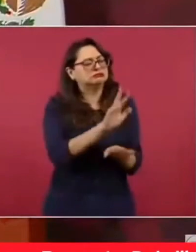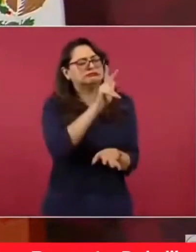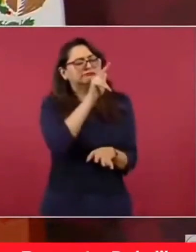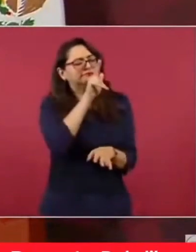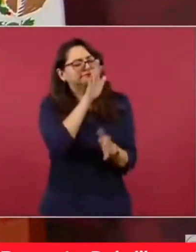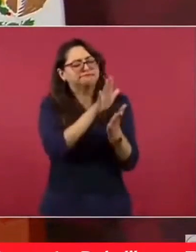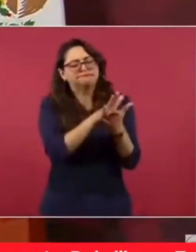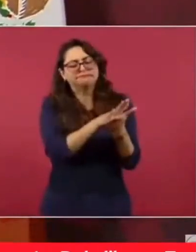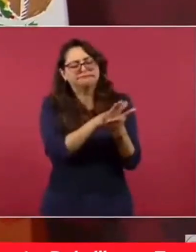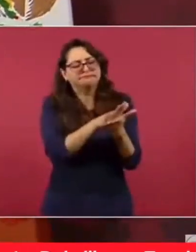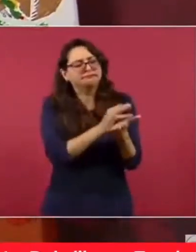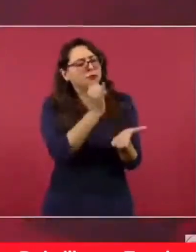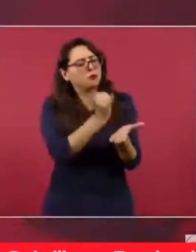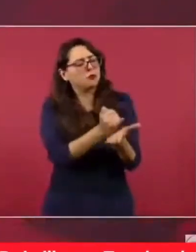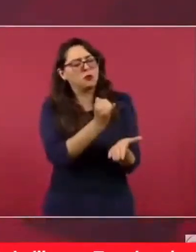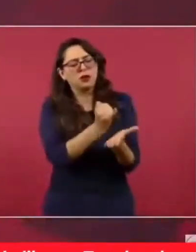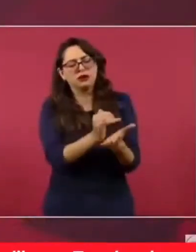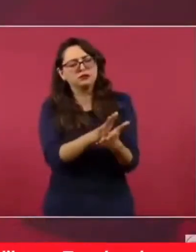Estos de